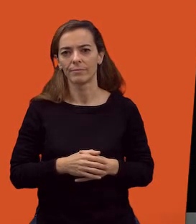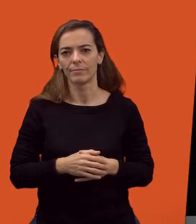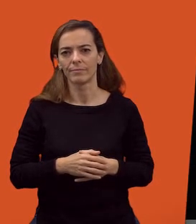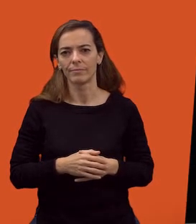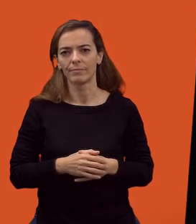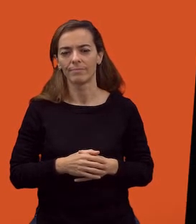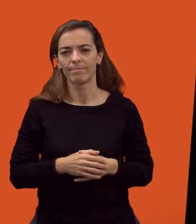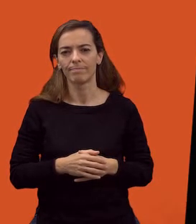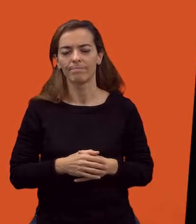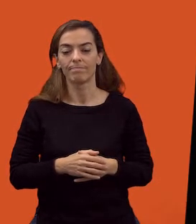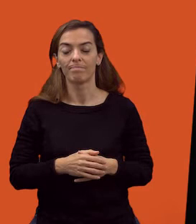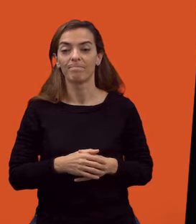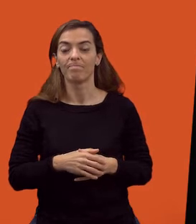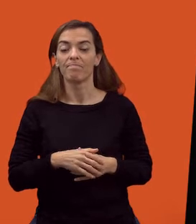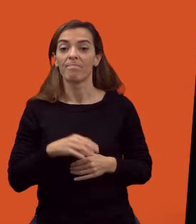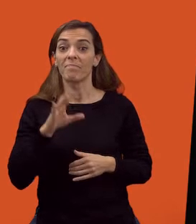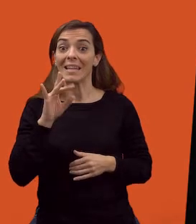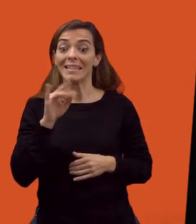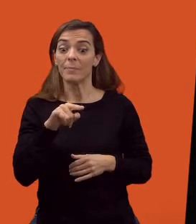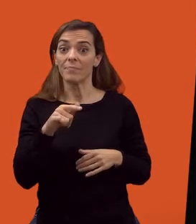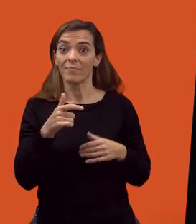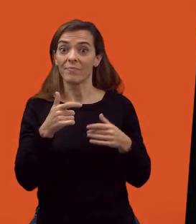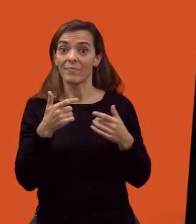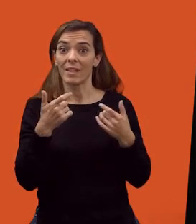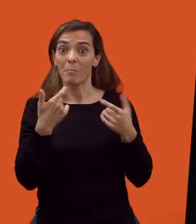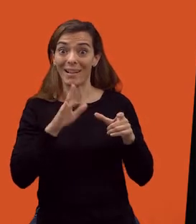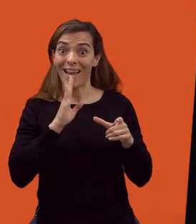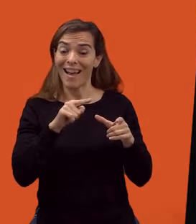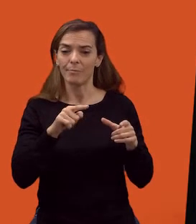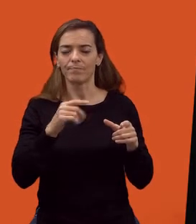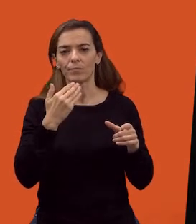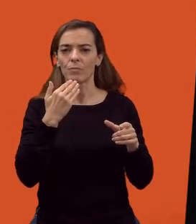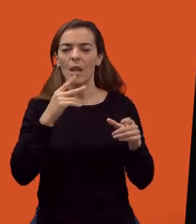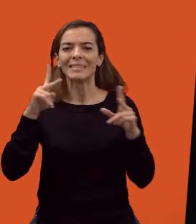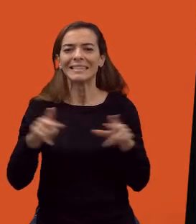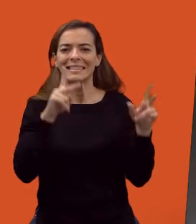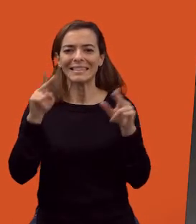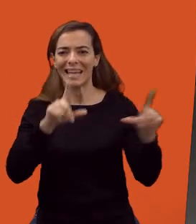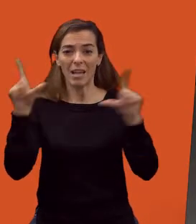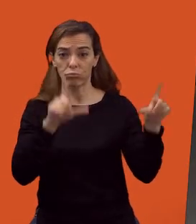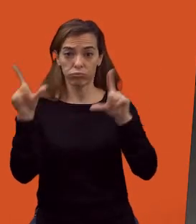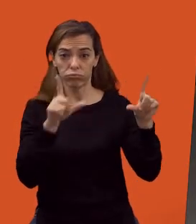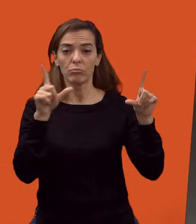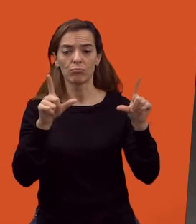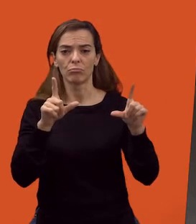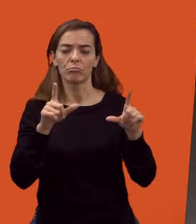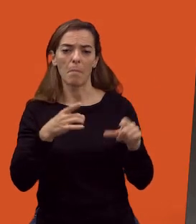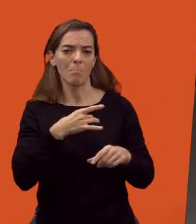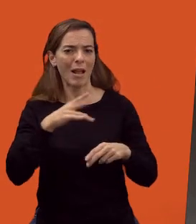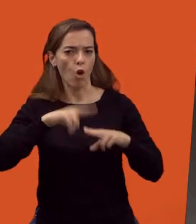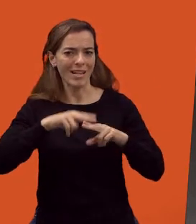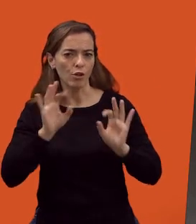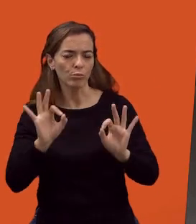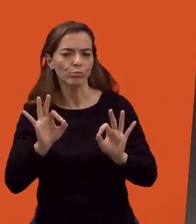En esta parte, esta es una serie que es en blanco y negro y hay